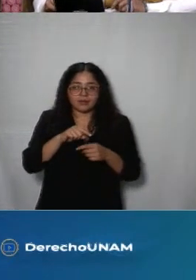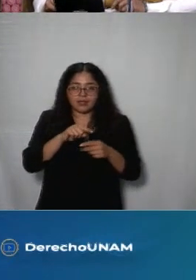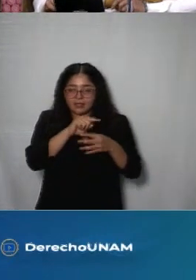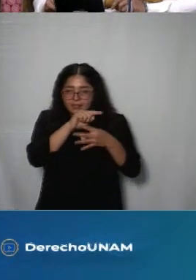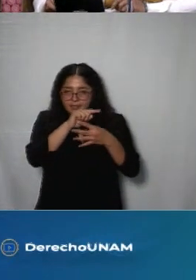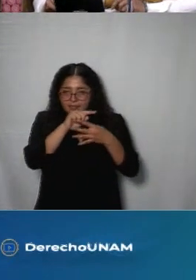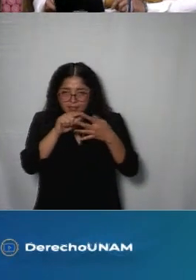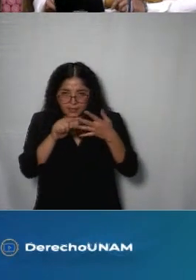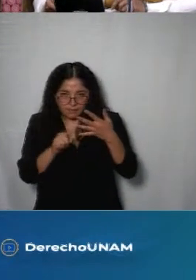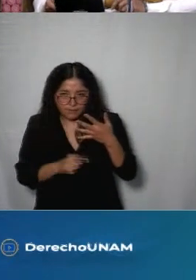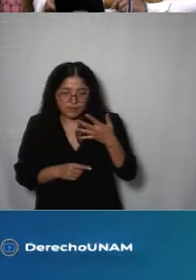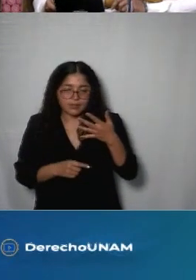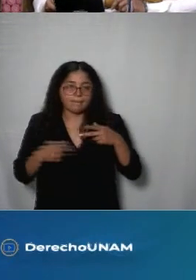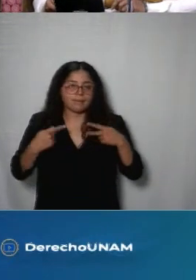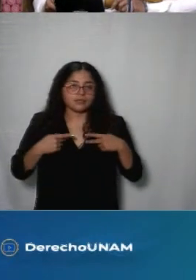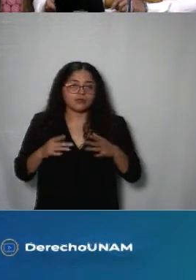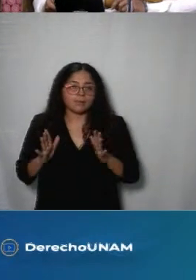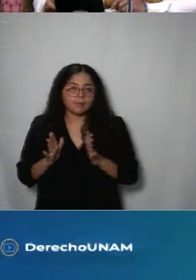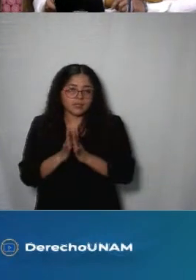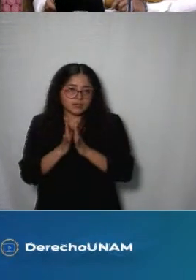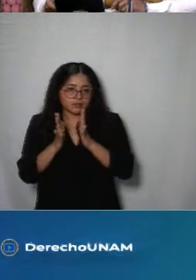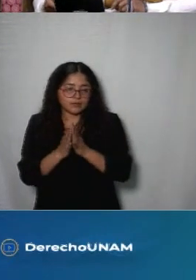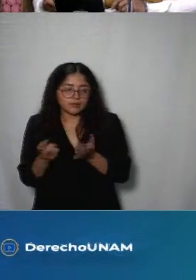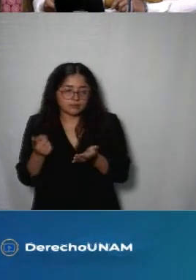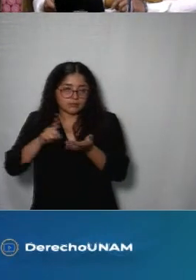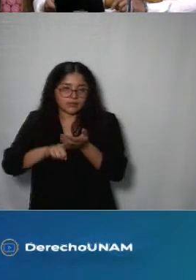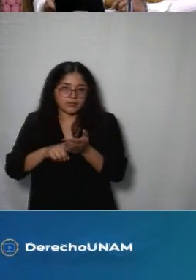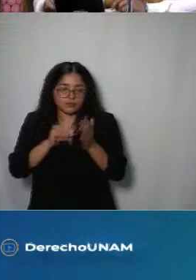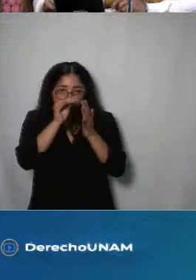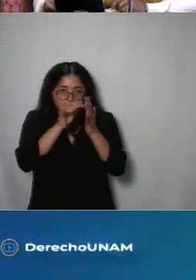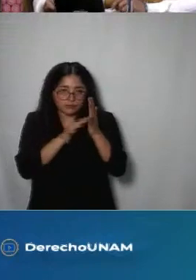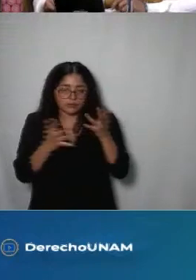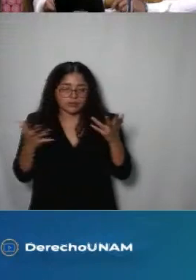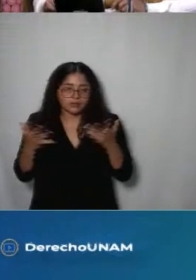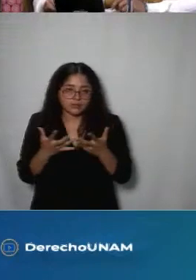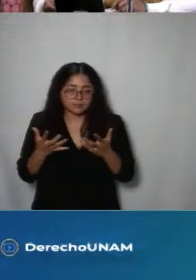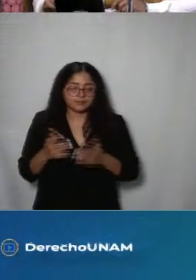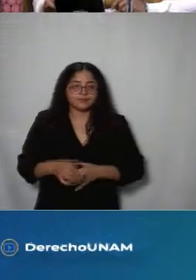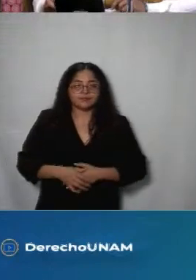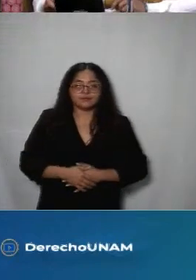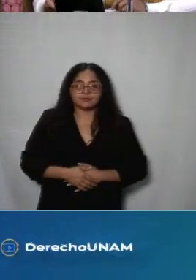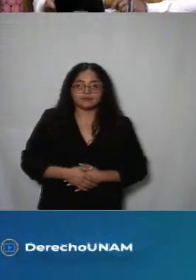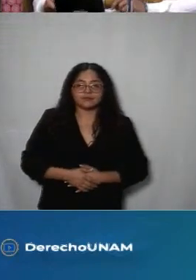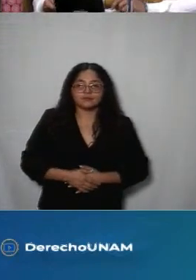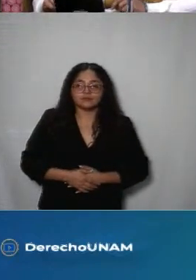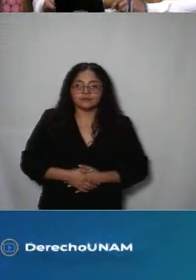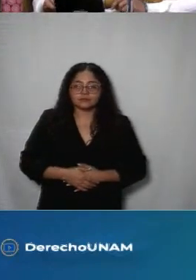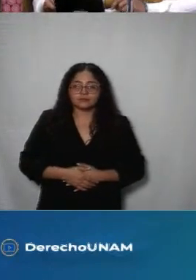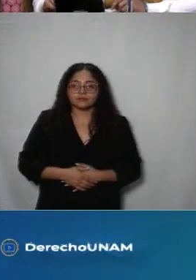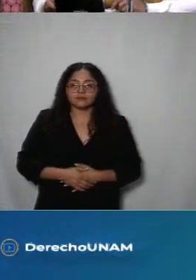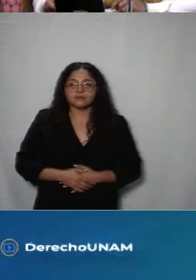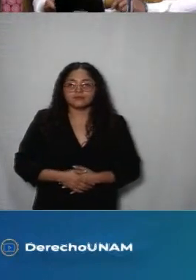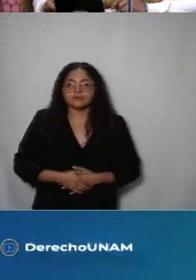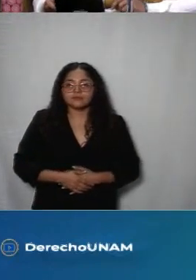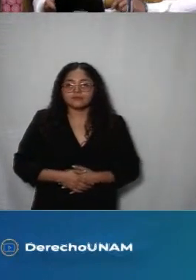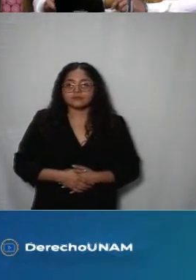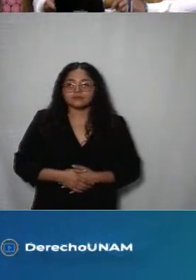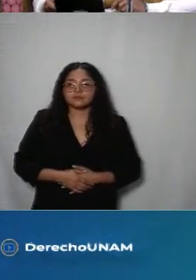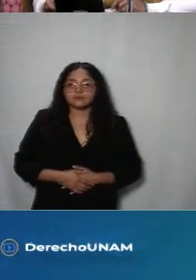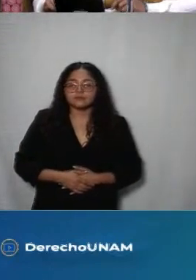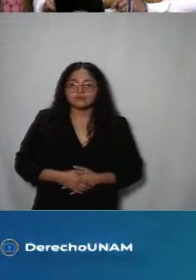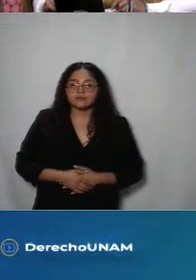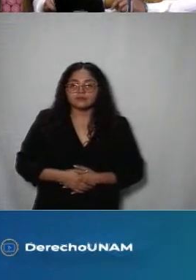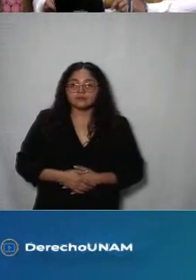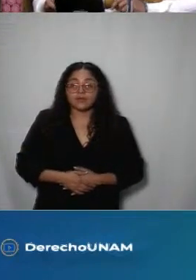Rodrigo Daniel Saavedra Ulises Mendoza Evelyn Salazar Daniel Cervantes Melisa Romero y Lourdes Gacía así